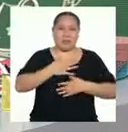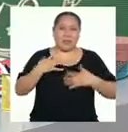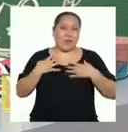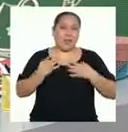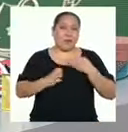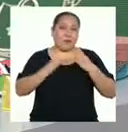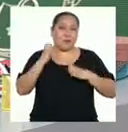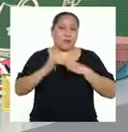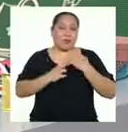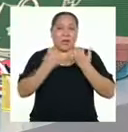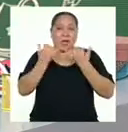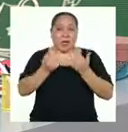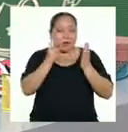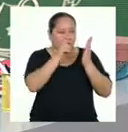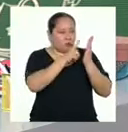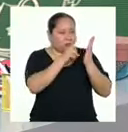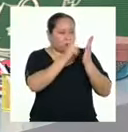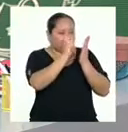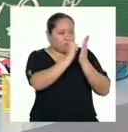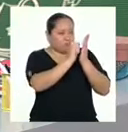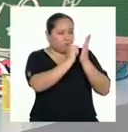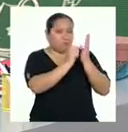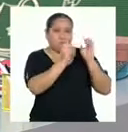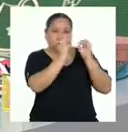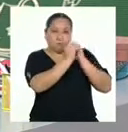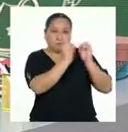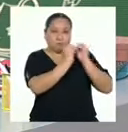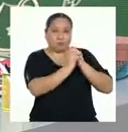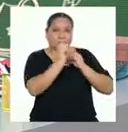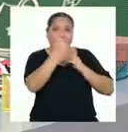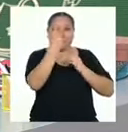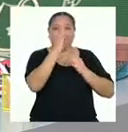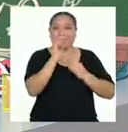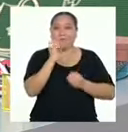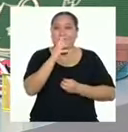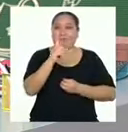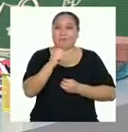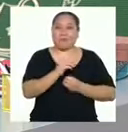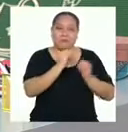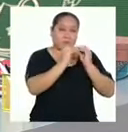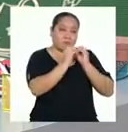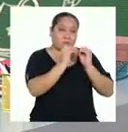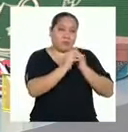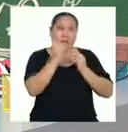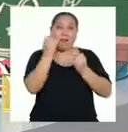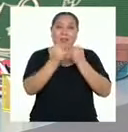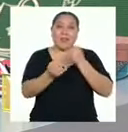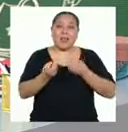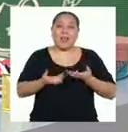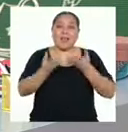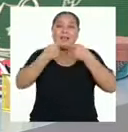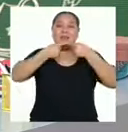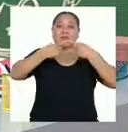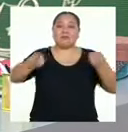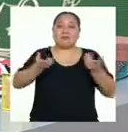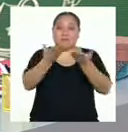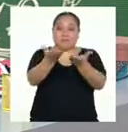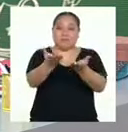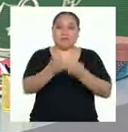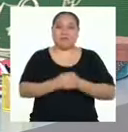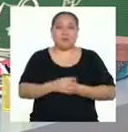Hoy podremos darle una revisión exhaustiva a este primer borrador, diseñar la versión final y difundir nuestro texto.